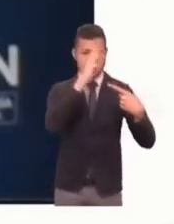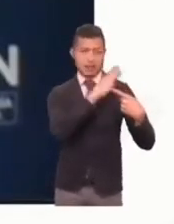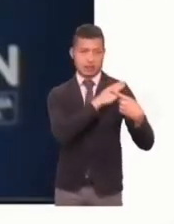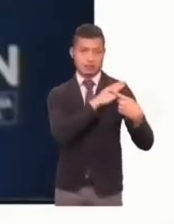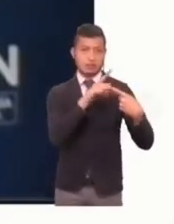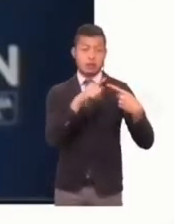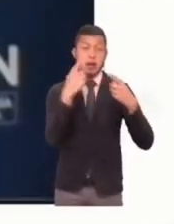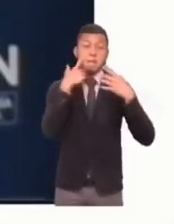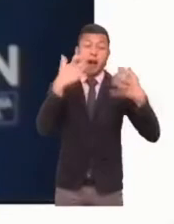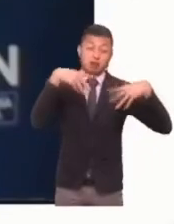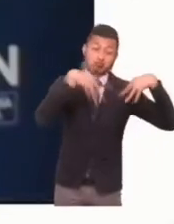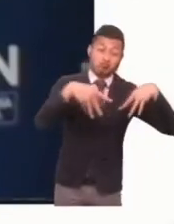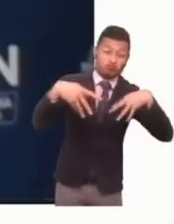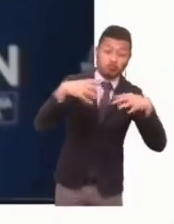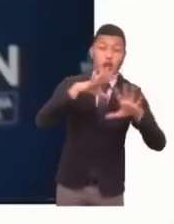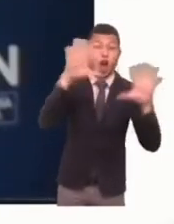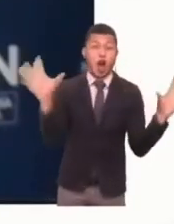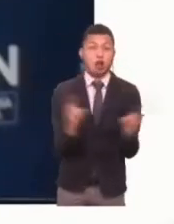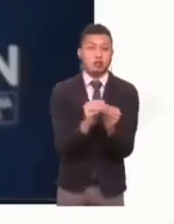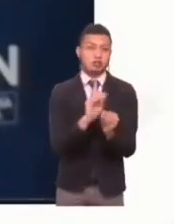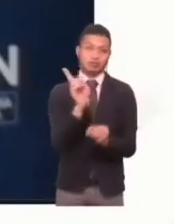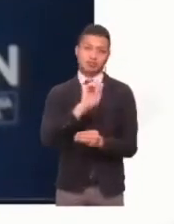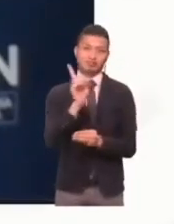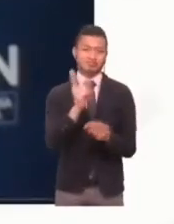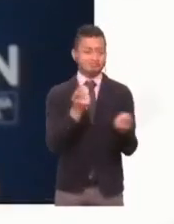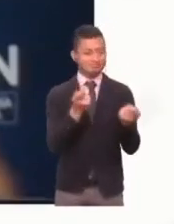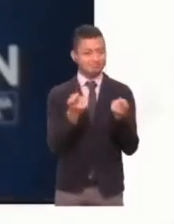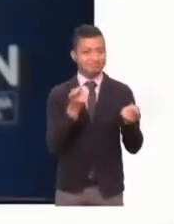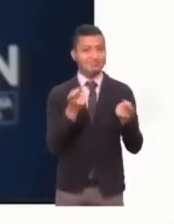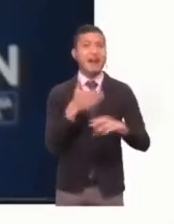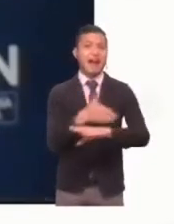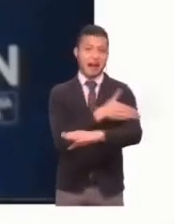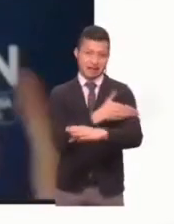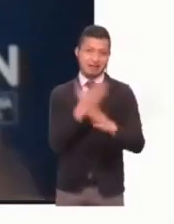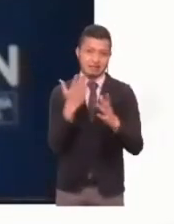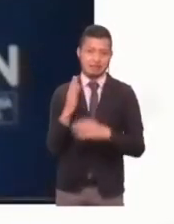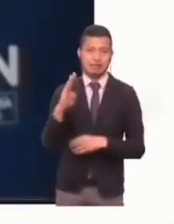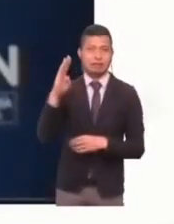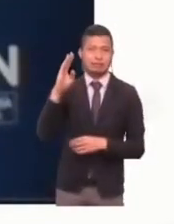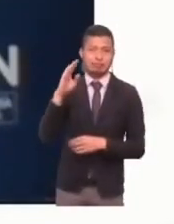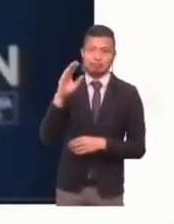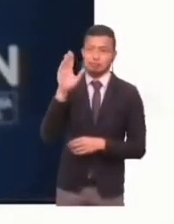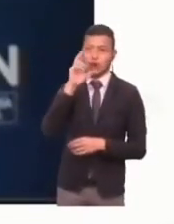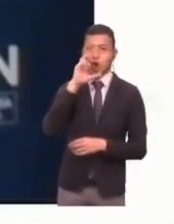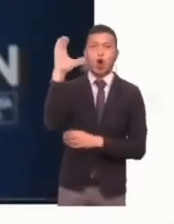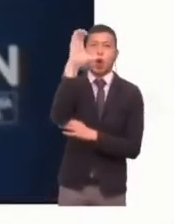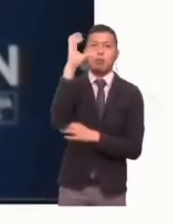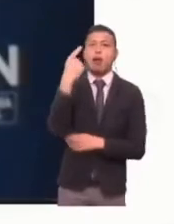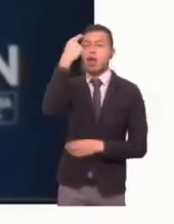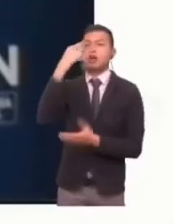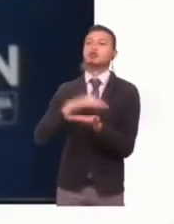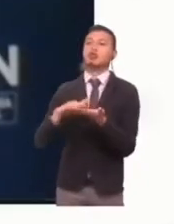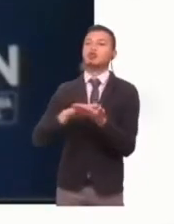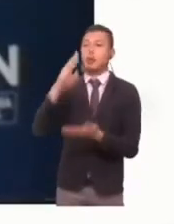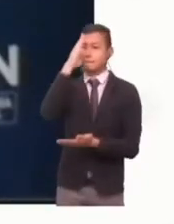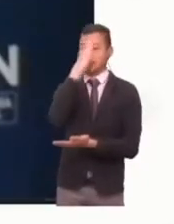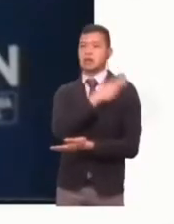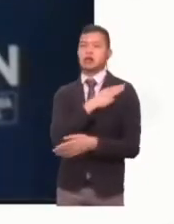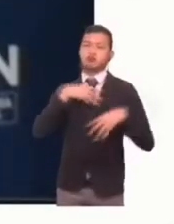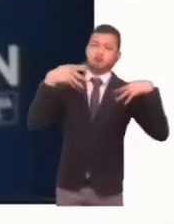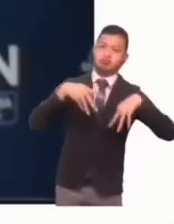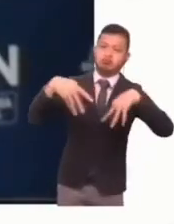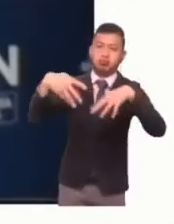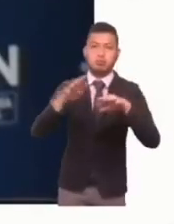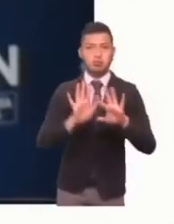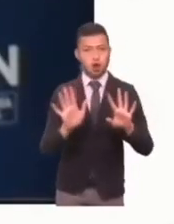sobredimensionar. Buena parte de las lecciones del pasado de Colombia es haber sobredimensionado, que esa es la única solución, que tiene que estar acompañado